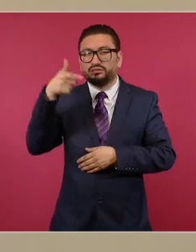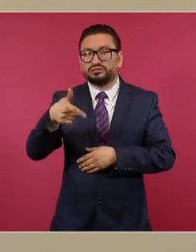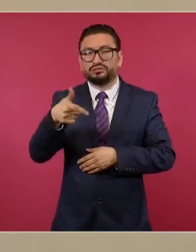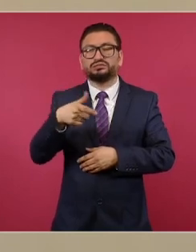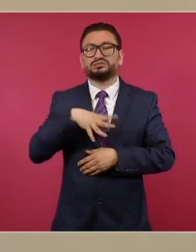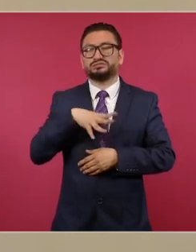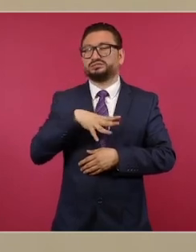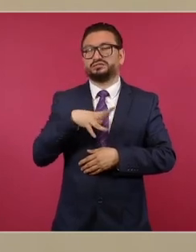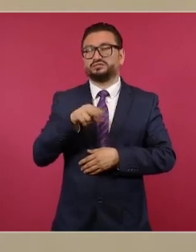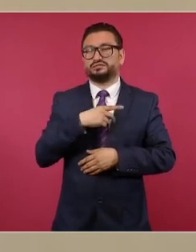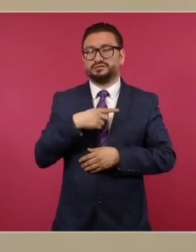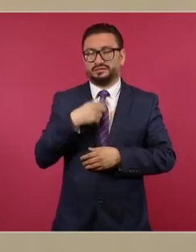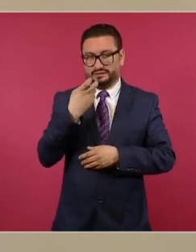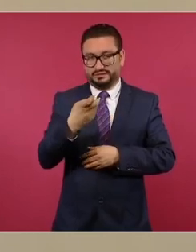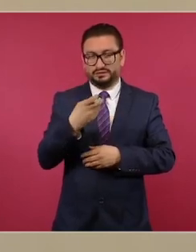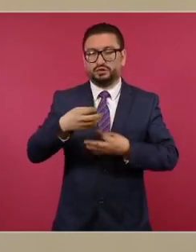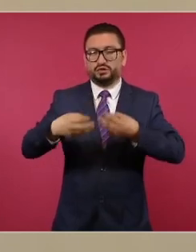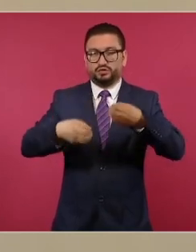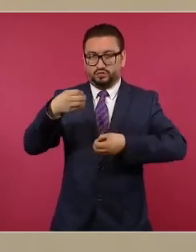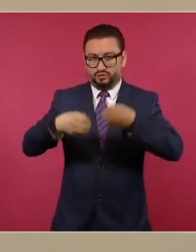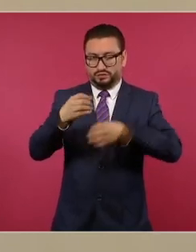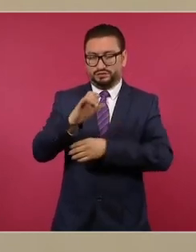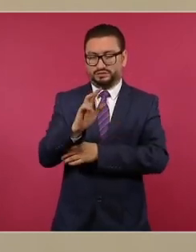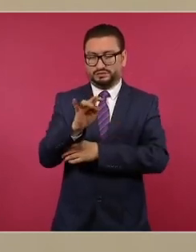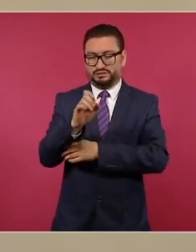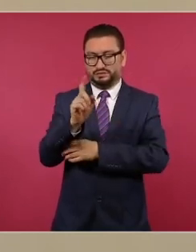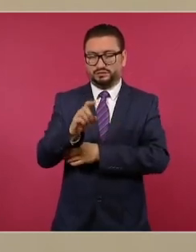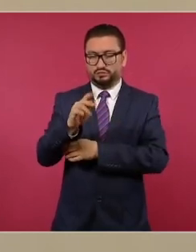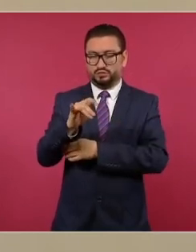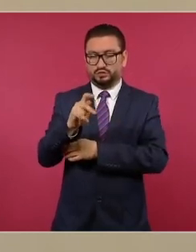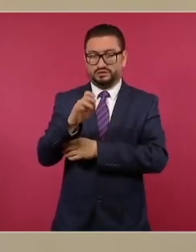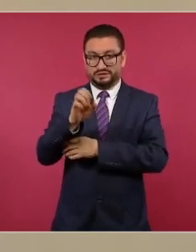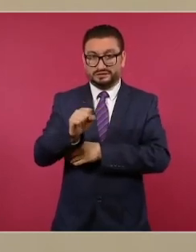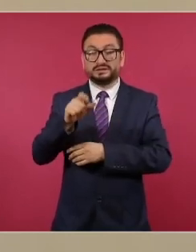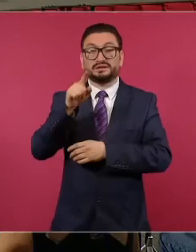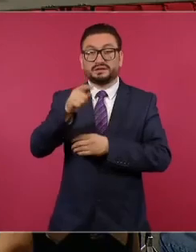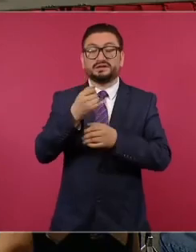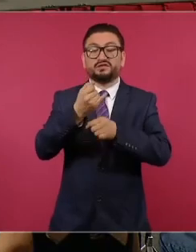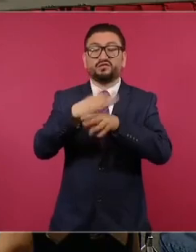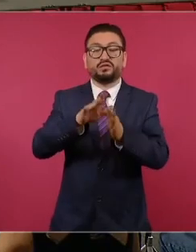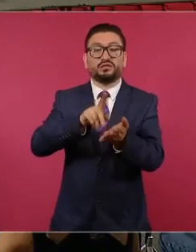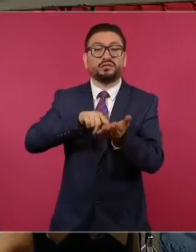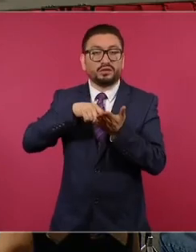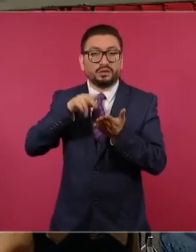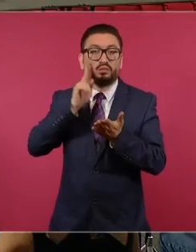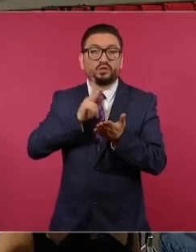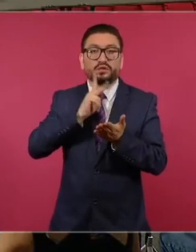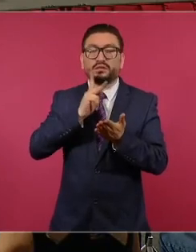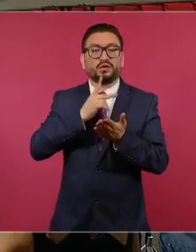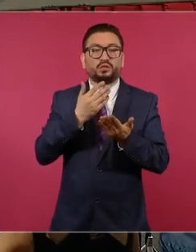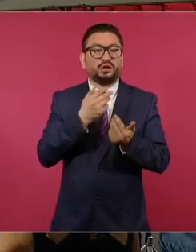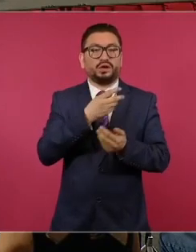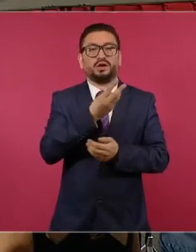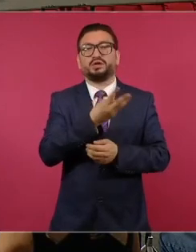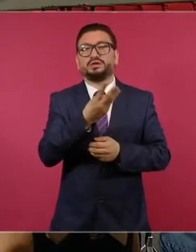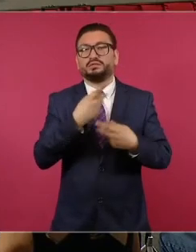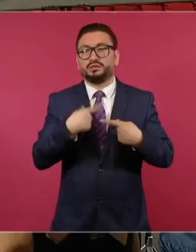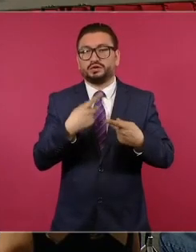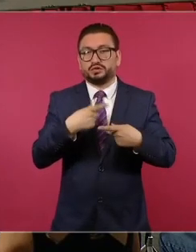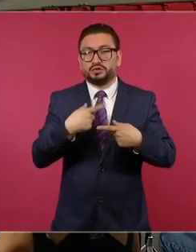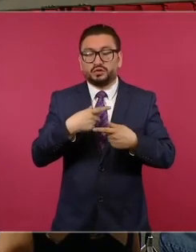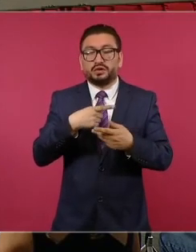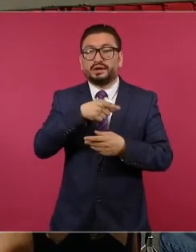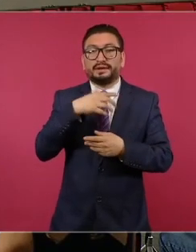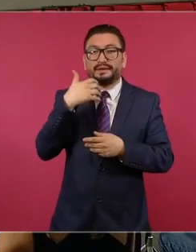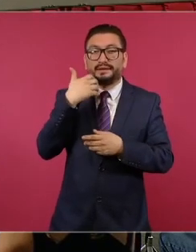De acuerdo con el juez Chávez Montes, los datos de prueba presentados fueron insuficientes para acreditar que los detenidos quisieran